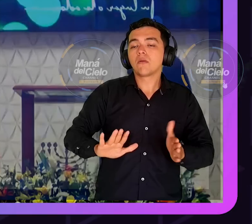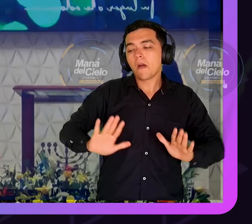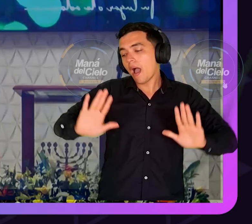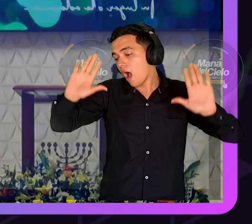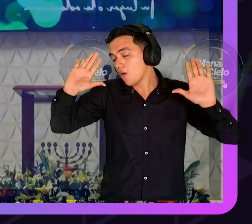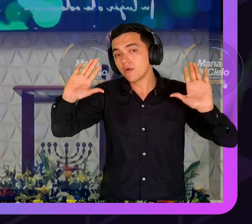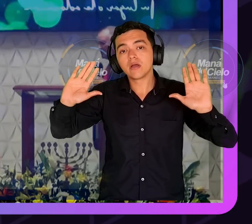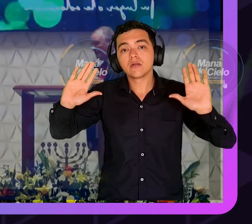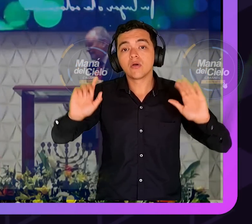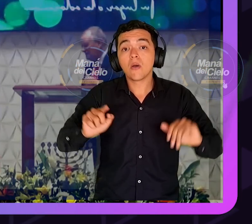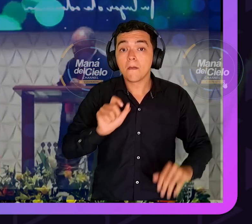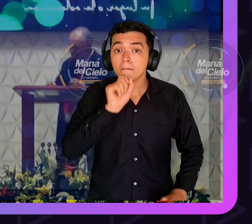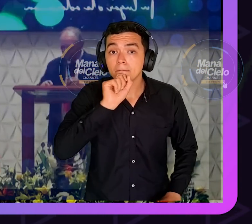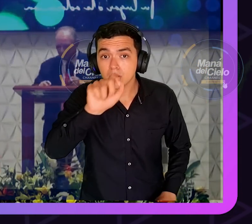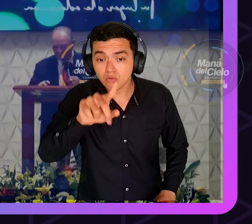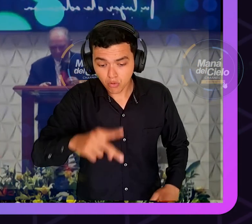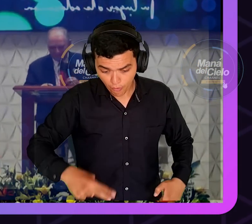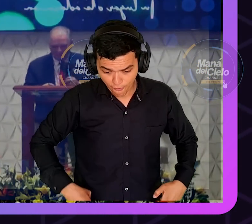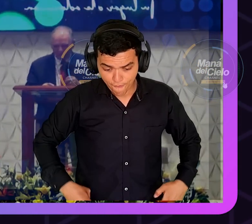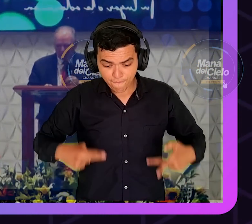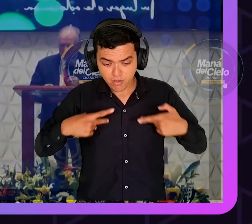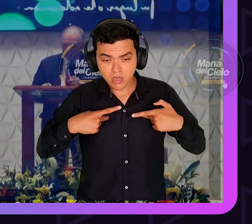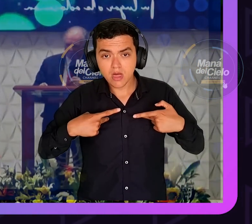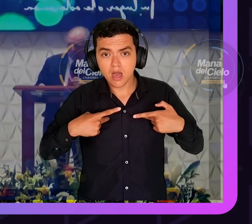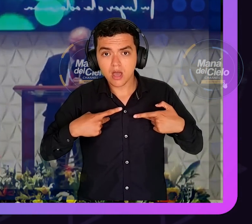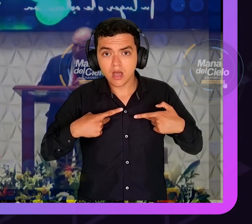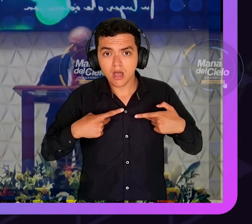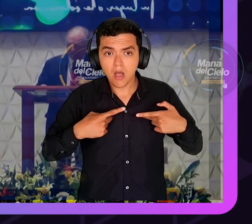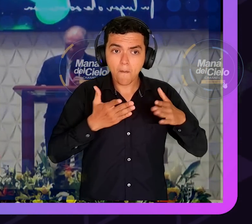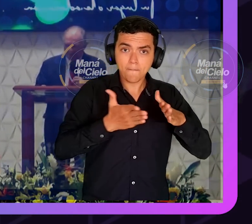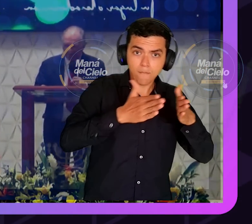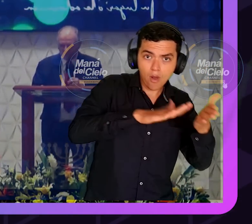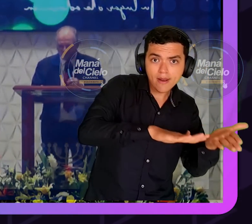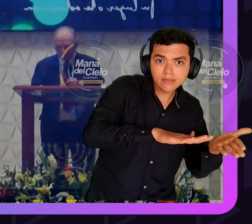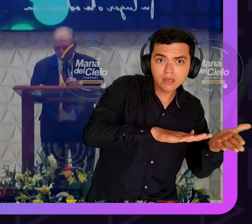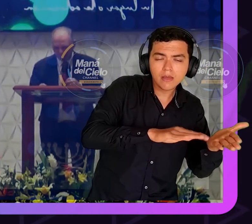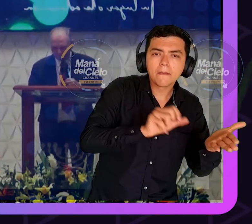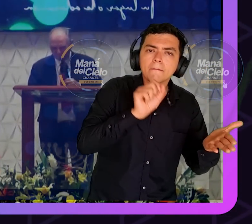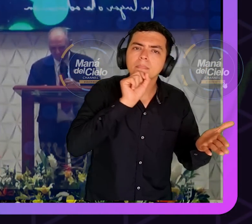bueno entonces ya entregale tu soltería al Señor